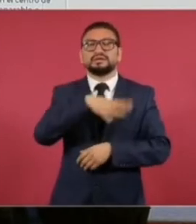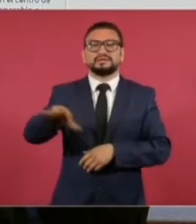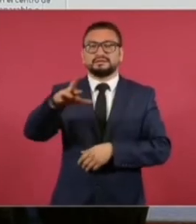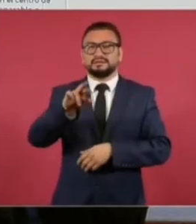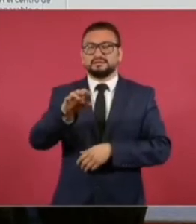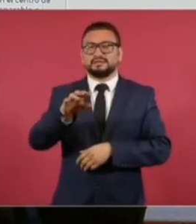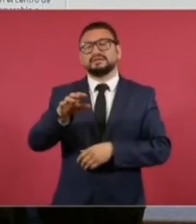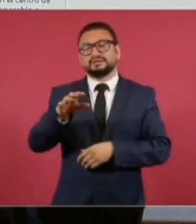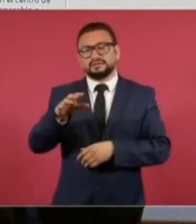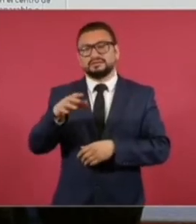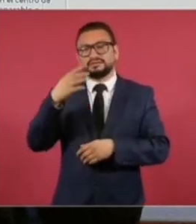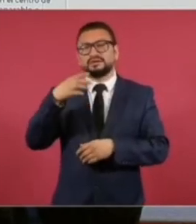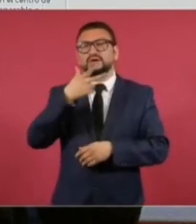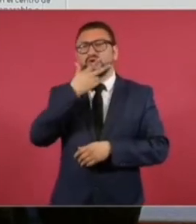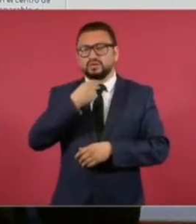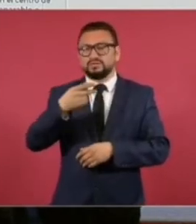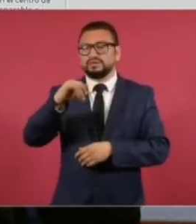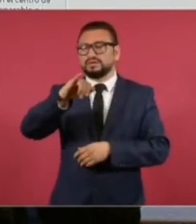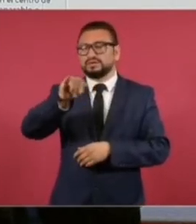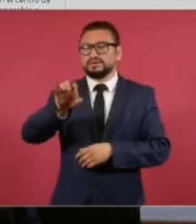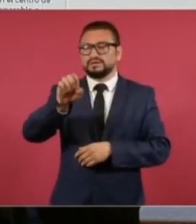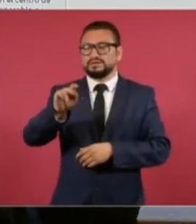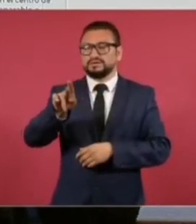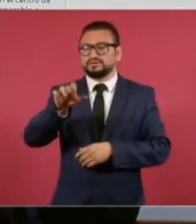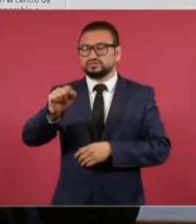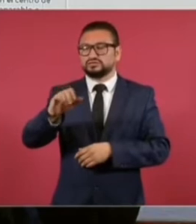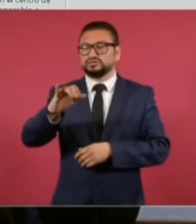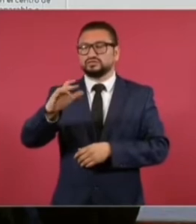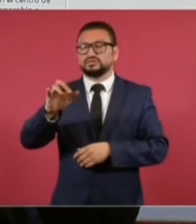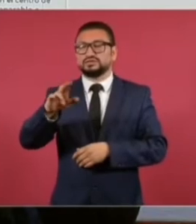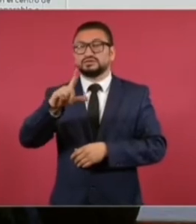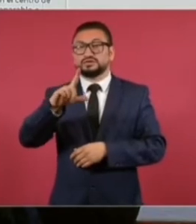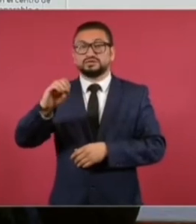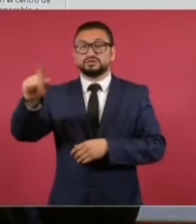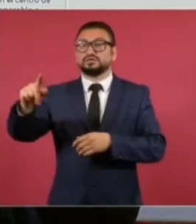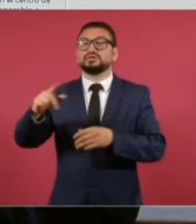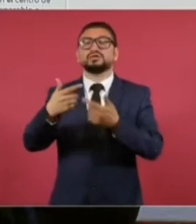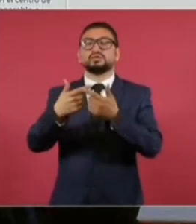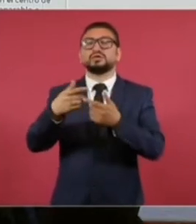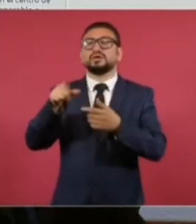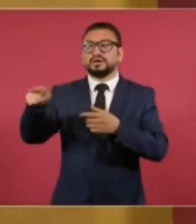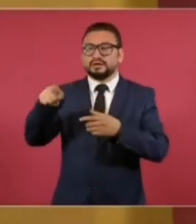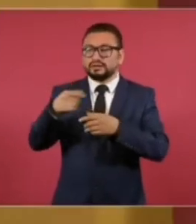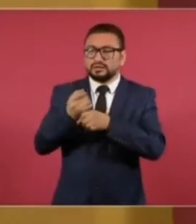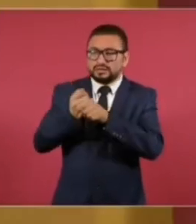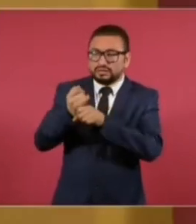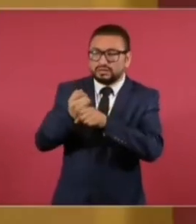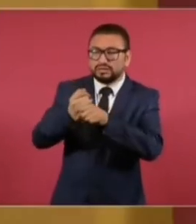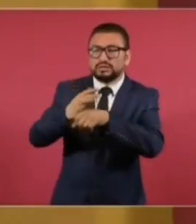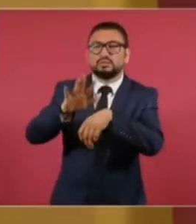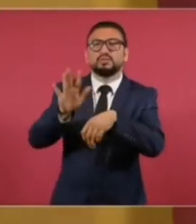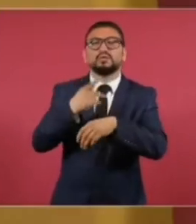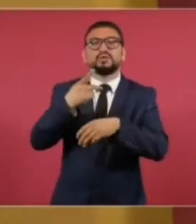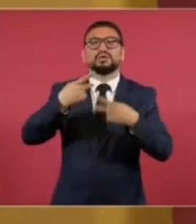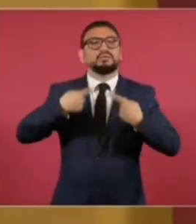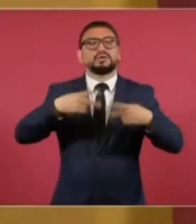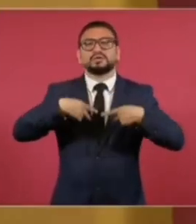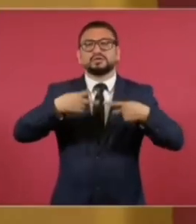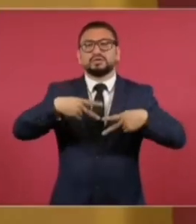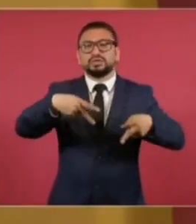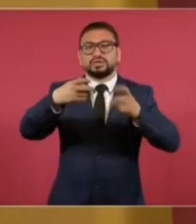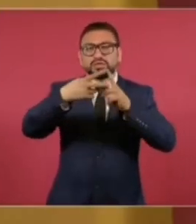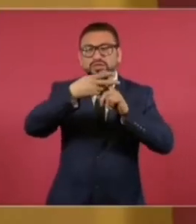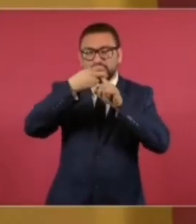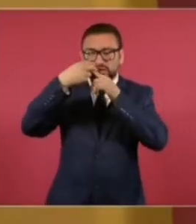el señor Jesús Murillo, que fue vinculado a proceso por delitos de desaparición forzada